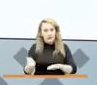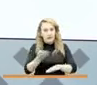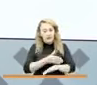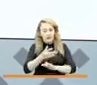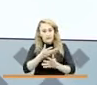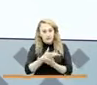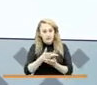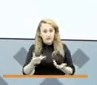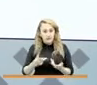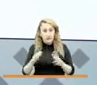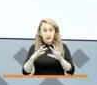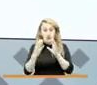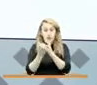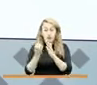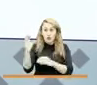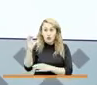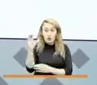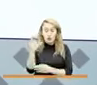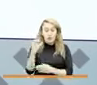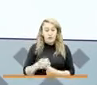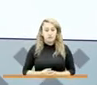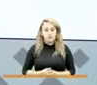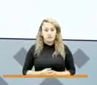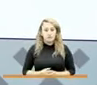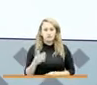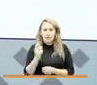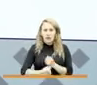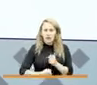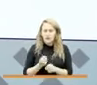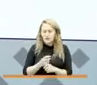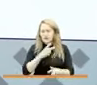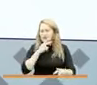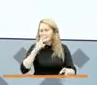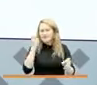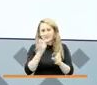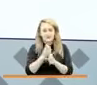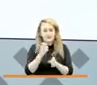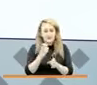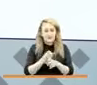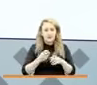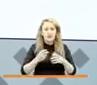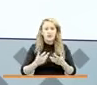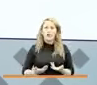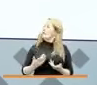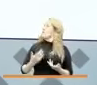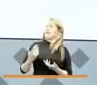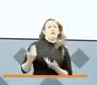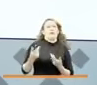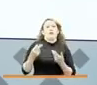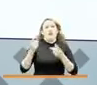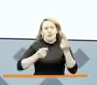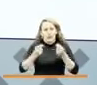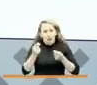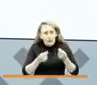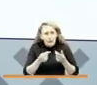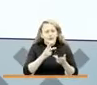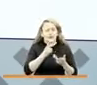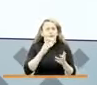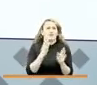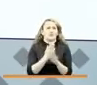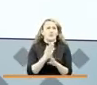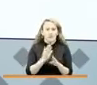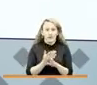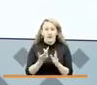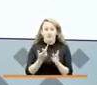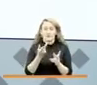para el mundo, un año totalmente difícil, con choques económicos, con